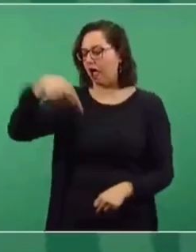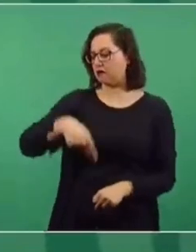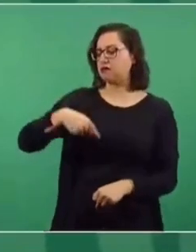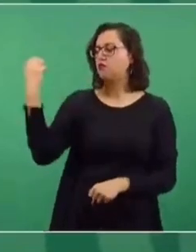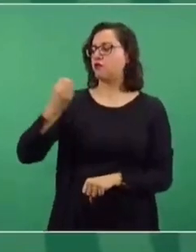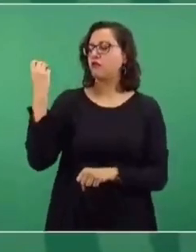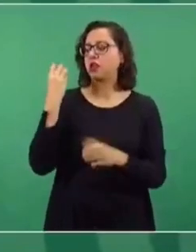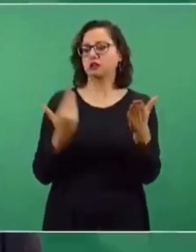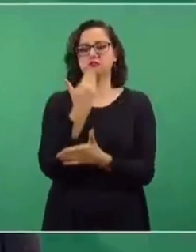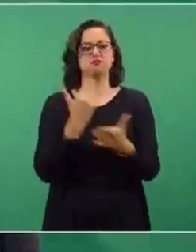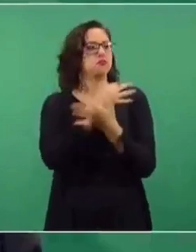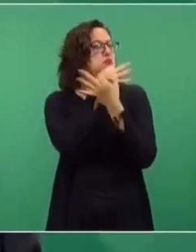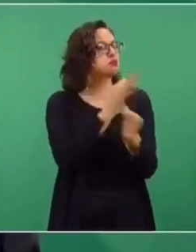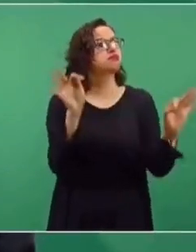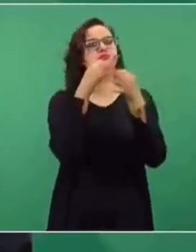sea,